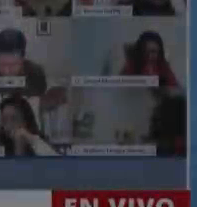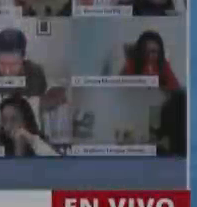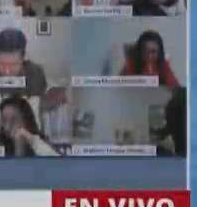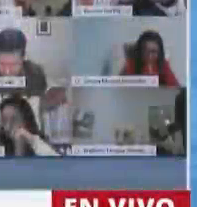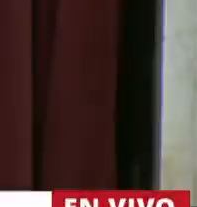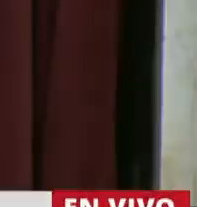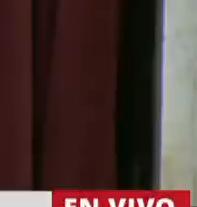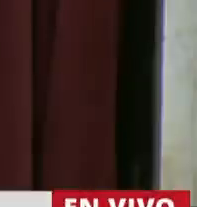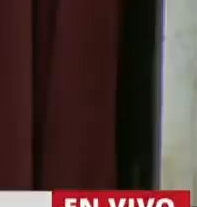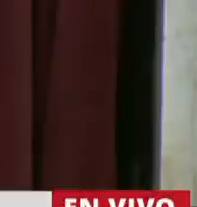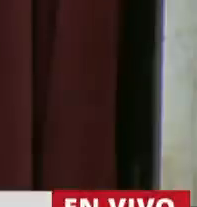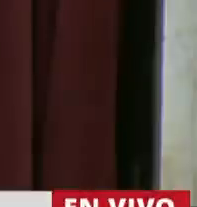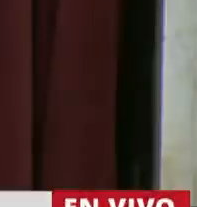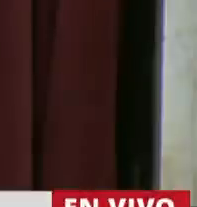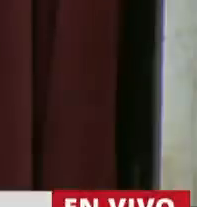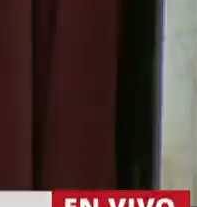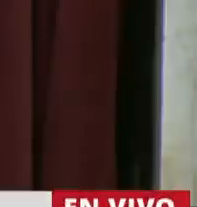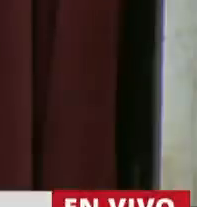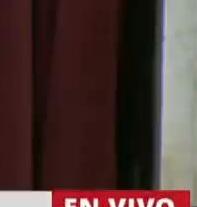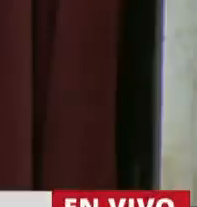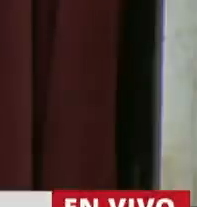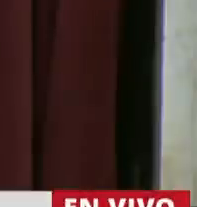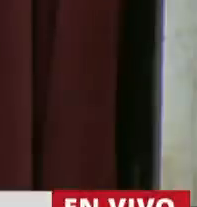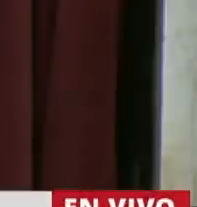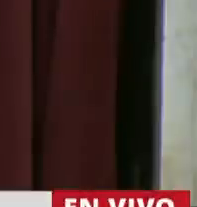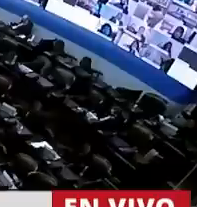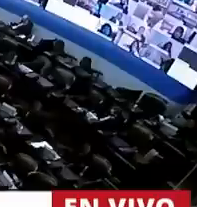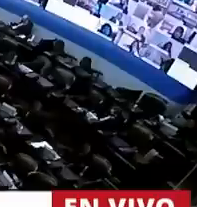El diputado tiene la palabra el diputado Álvaro de la Madrid.